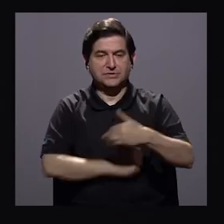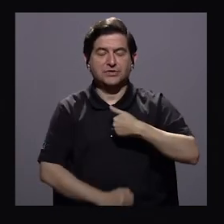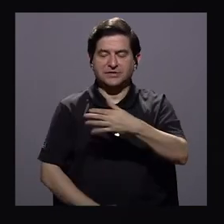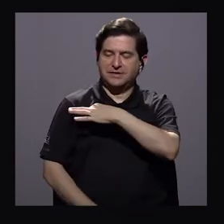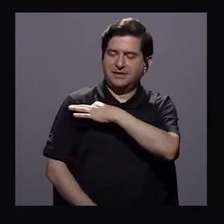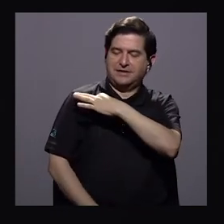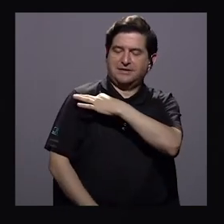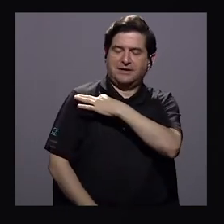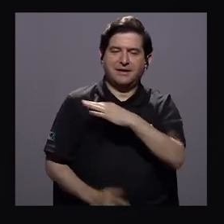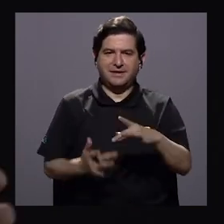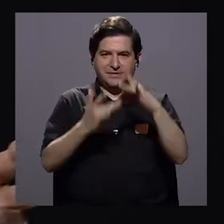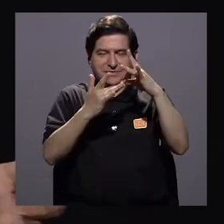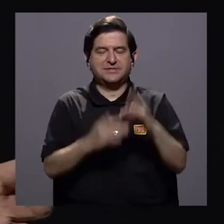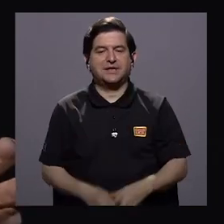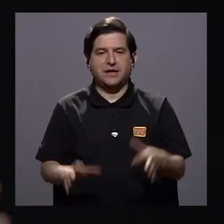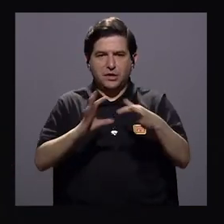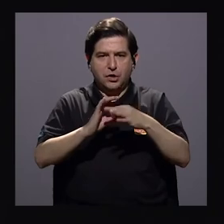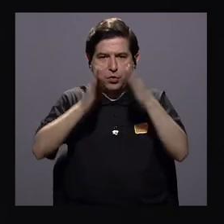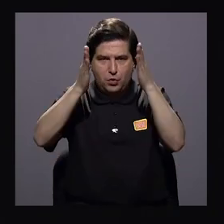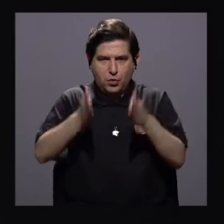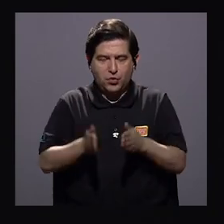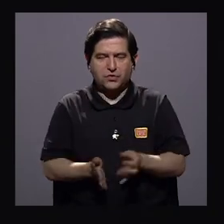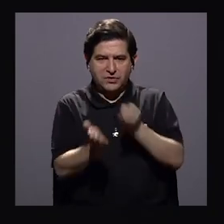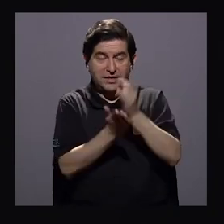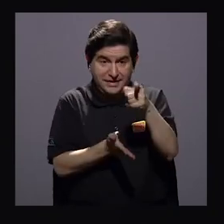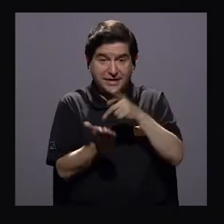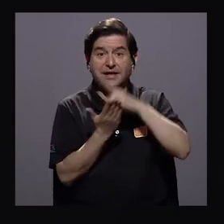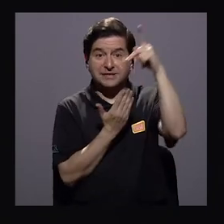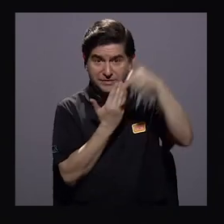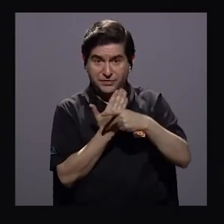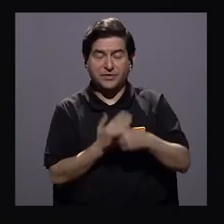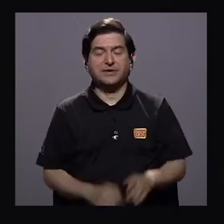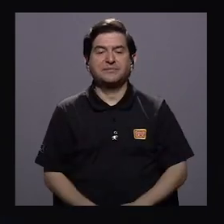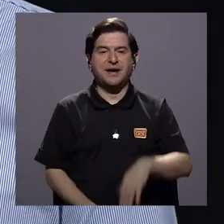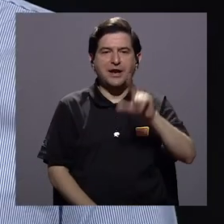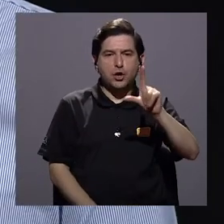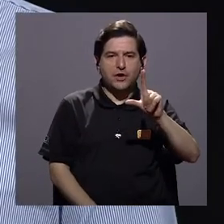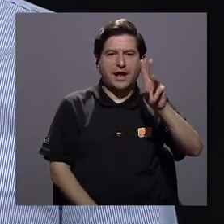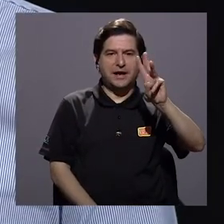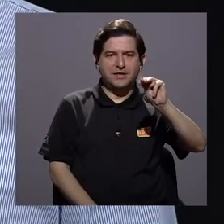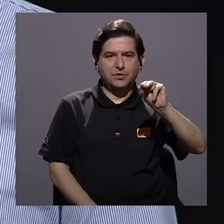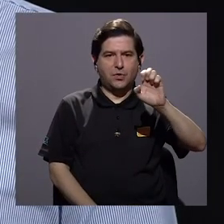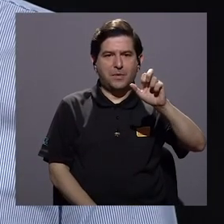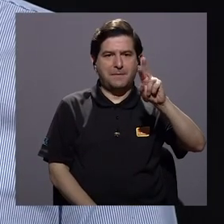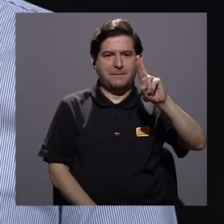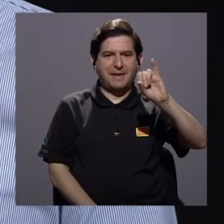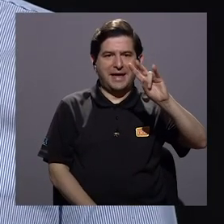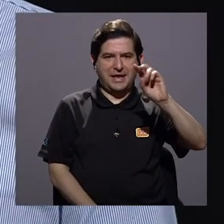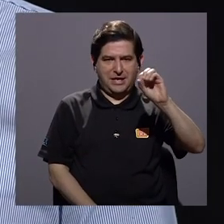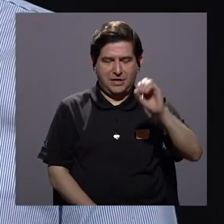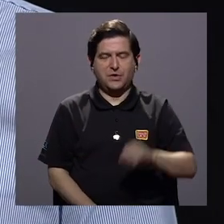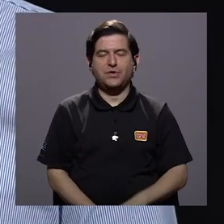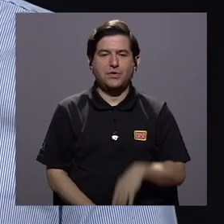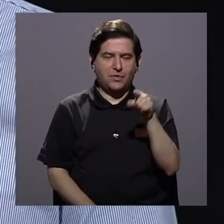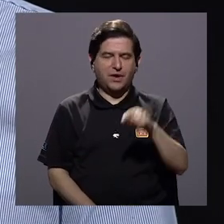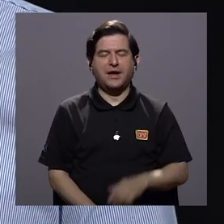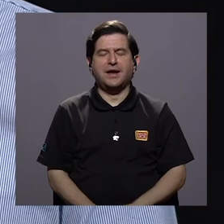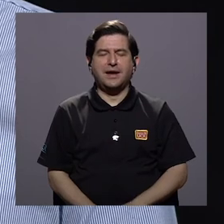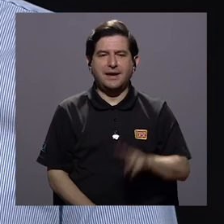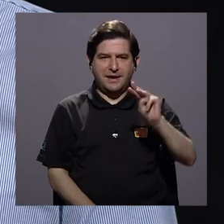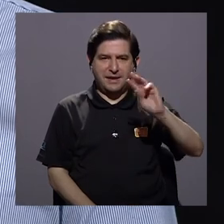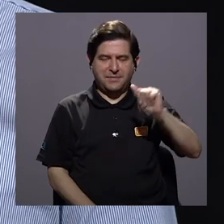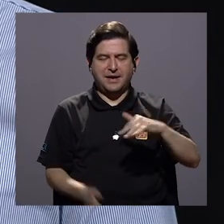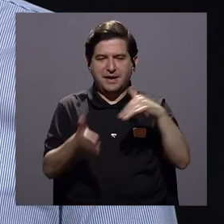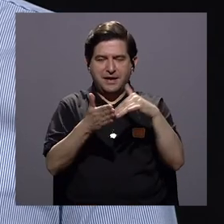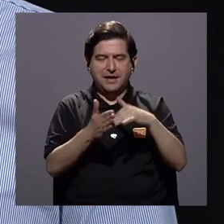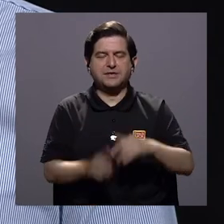Tenemos de invitado especial al coordinador de investigación de ese mismo programa, don Leonardo Medino Trejos, politólogo, máster en